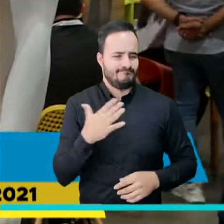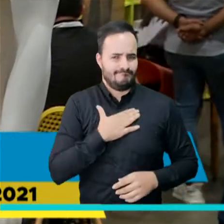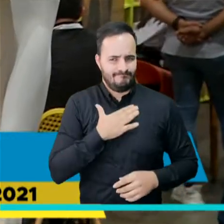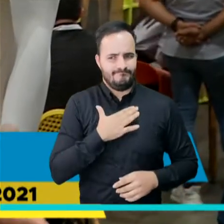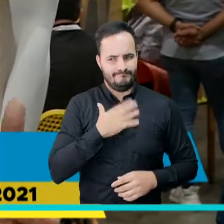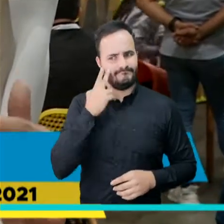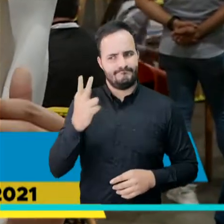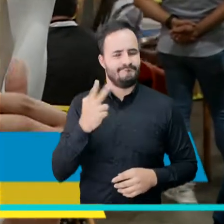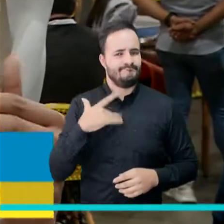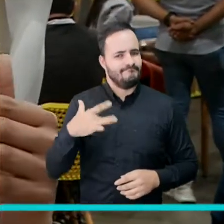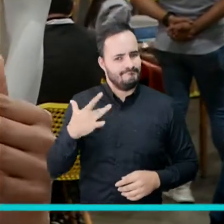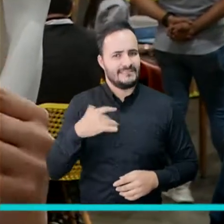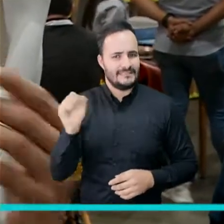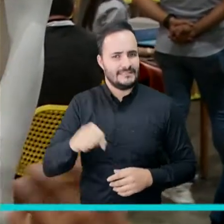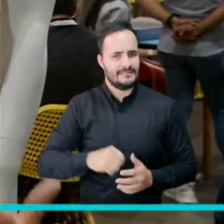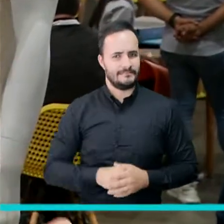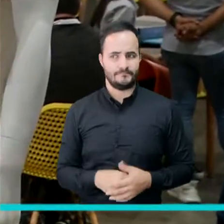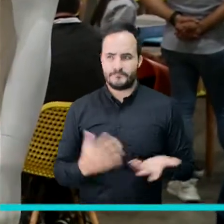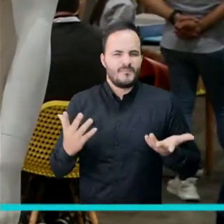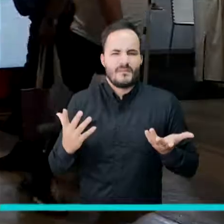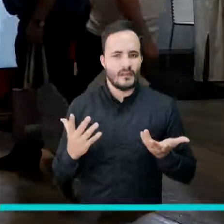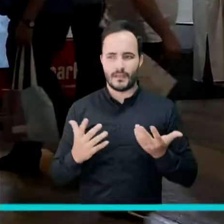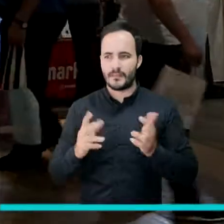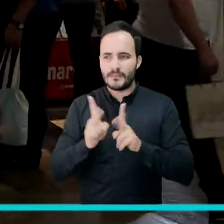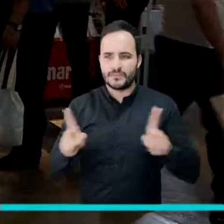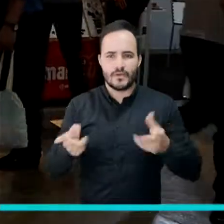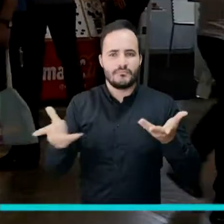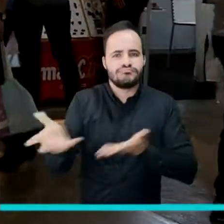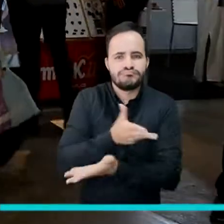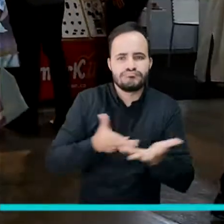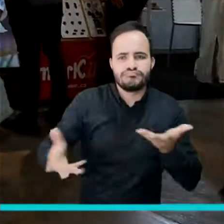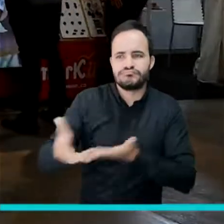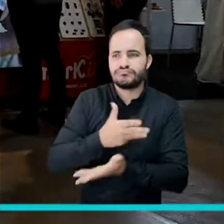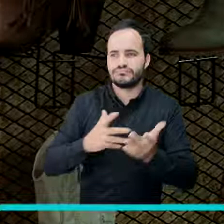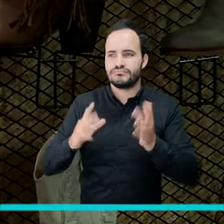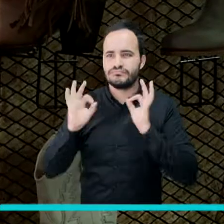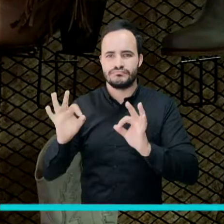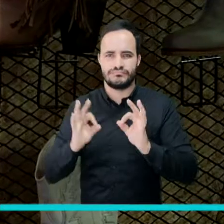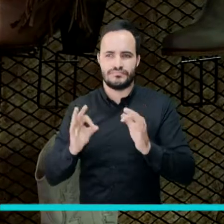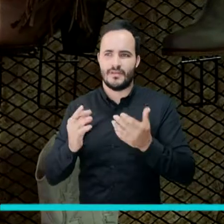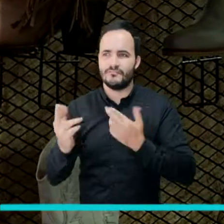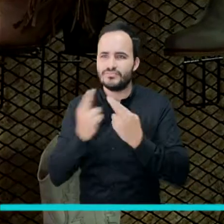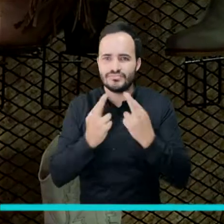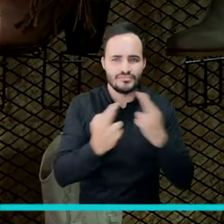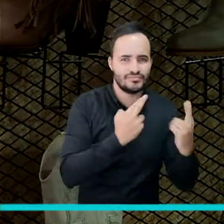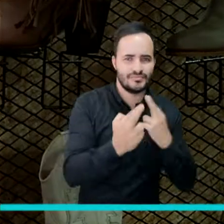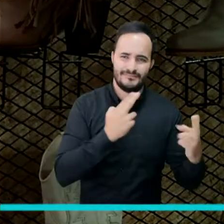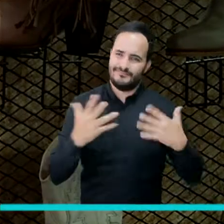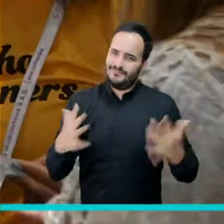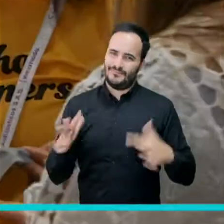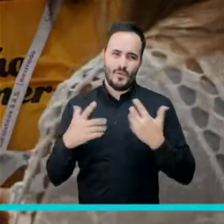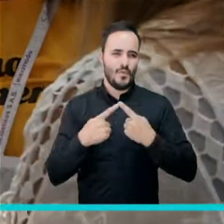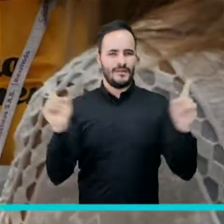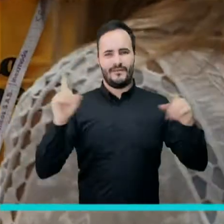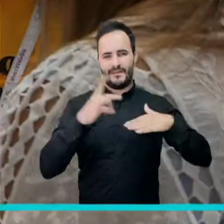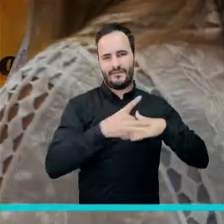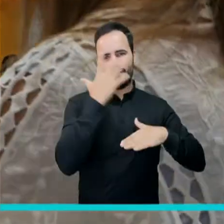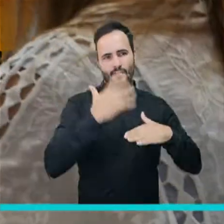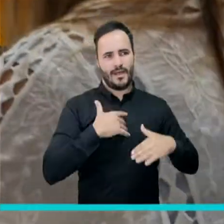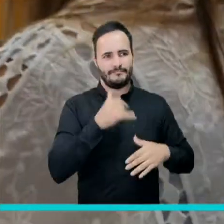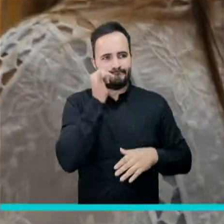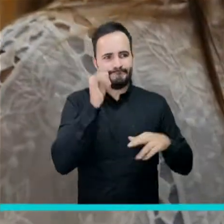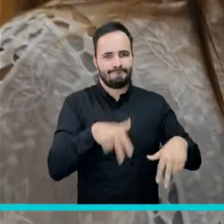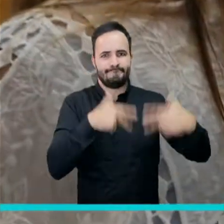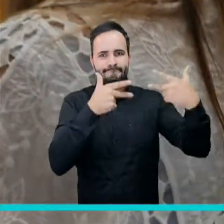las personas no es lo mismo frente a una cámara. Entonces pues esta relación